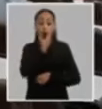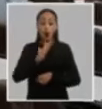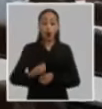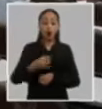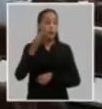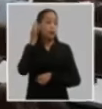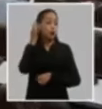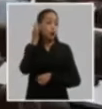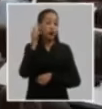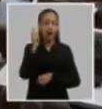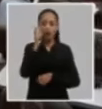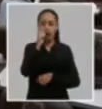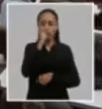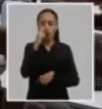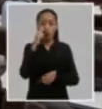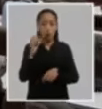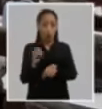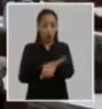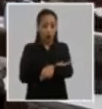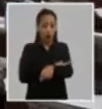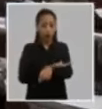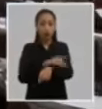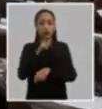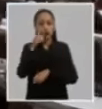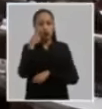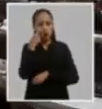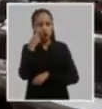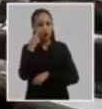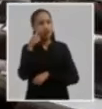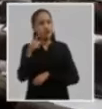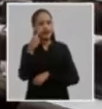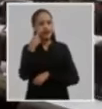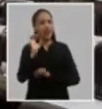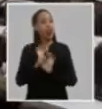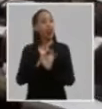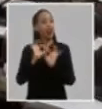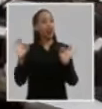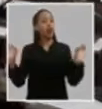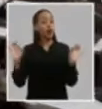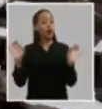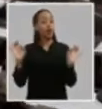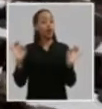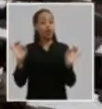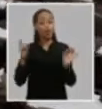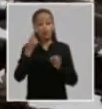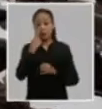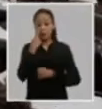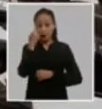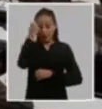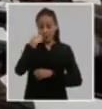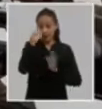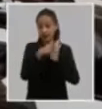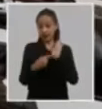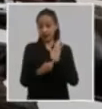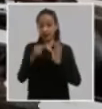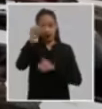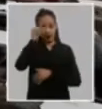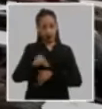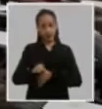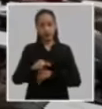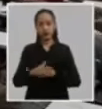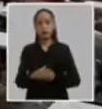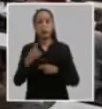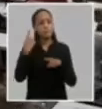negros y mulatos sobre la base del mérito y las cualidades personales aunque lo alcanzado es absolutamente